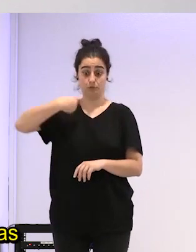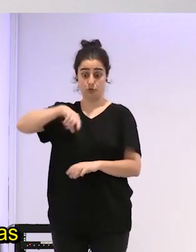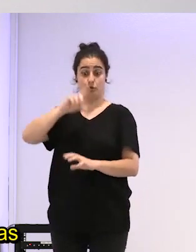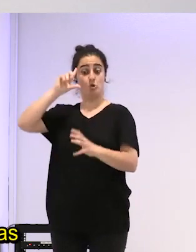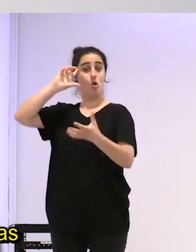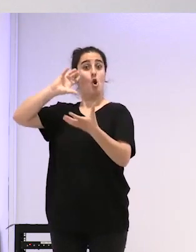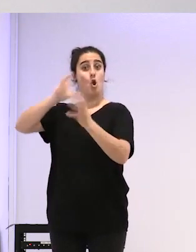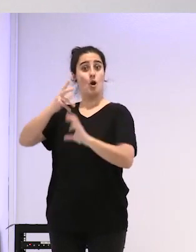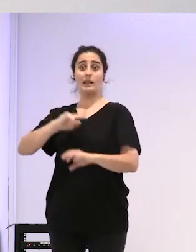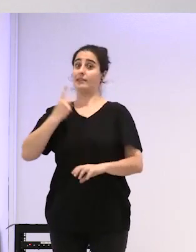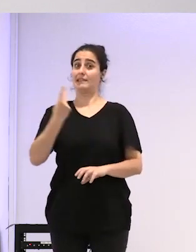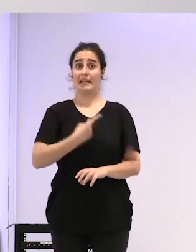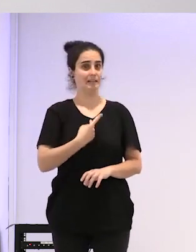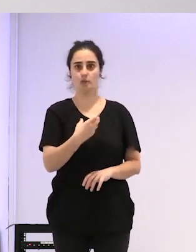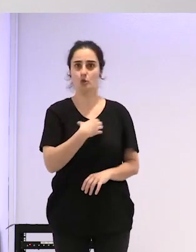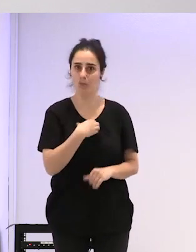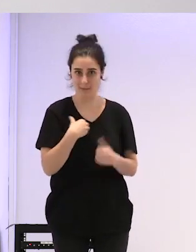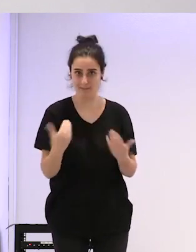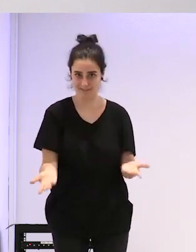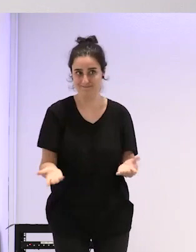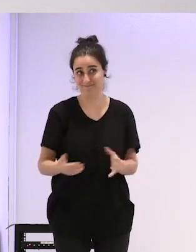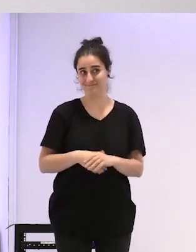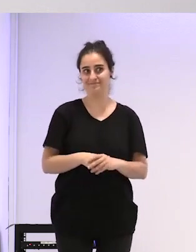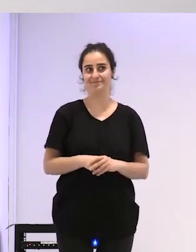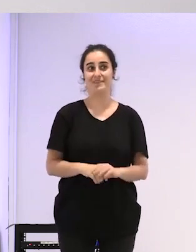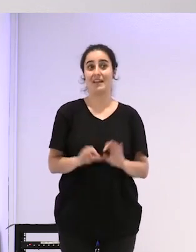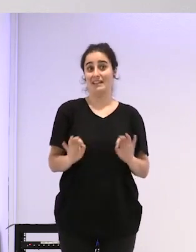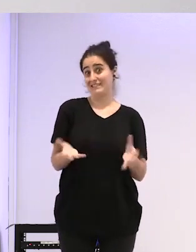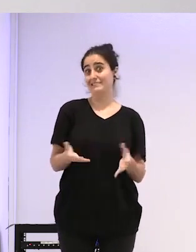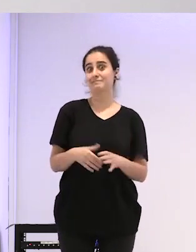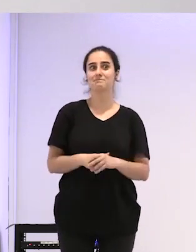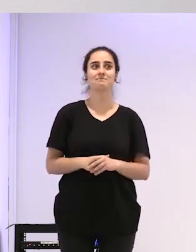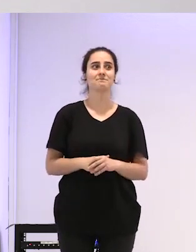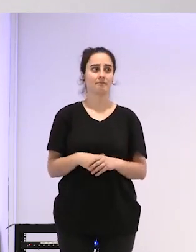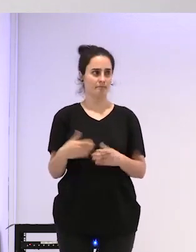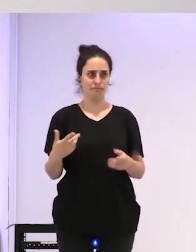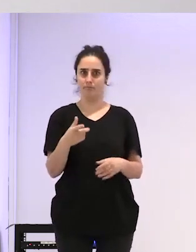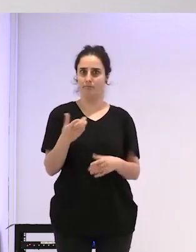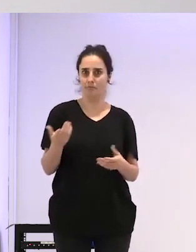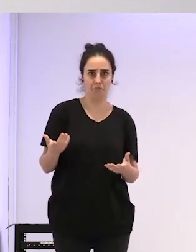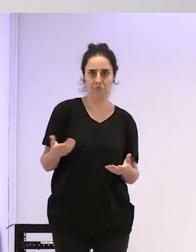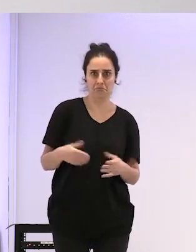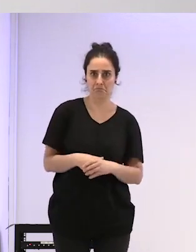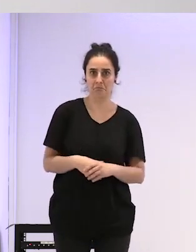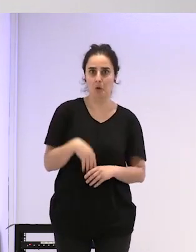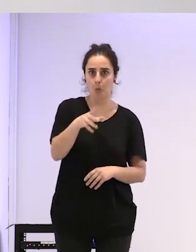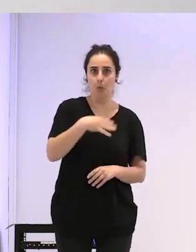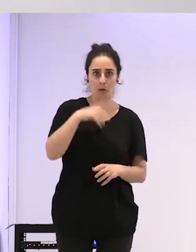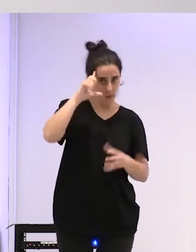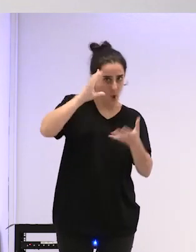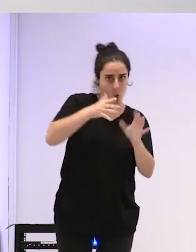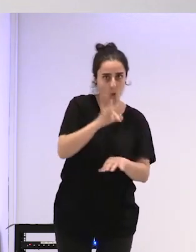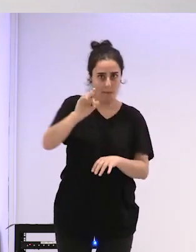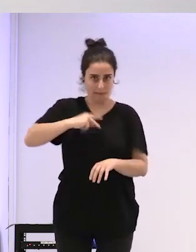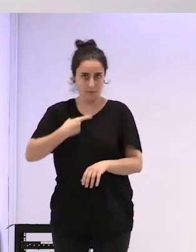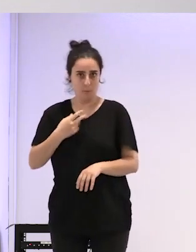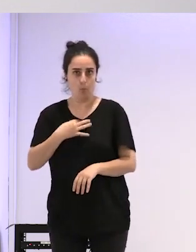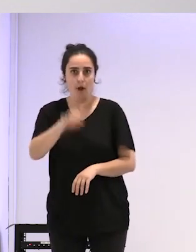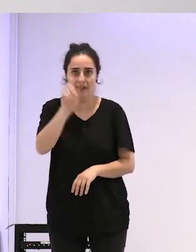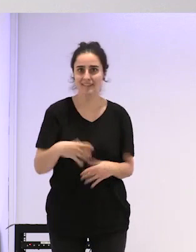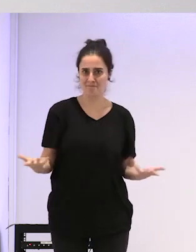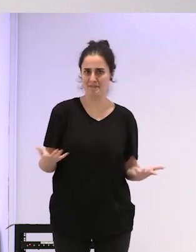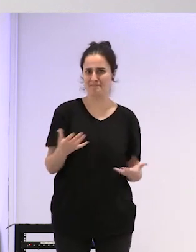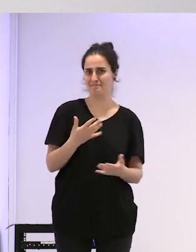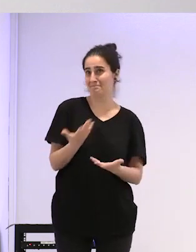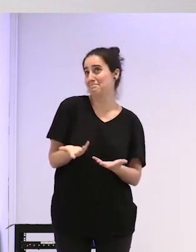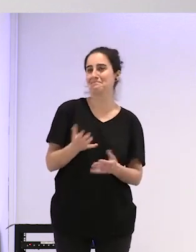dejan ser trans quiero decir no y es como tú puedes ambas cosas no en plan no sé que decir